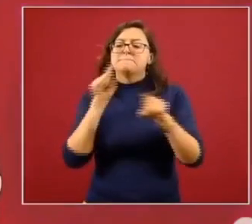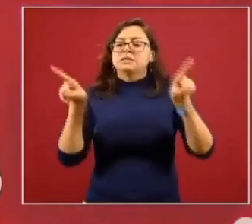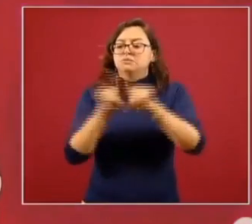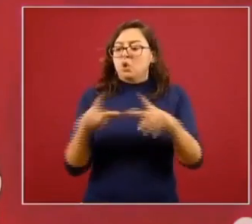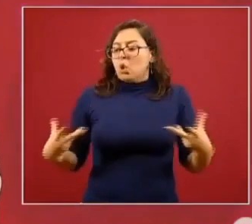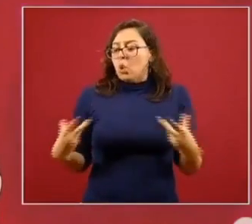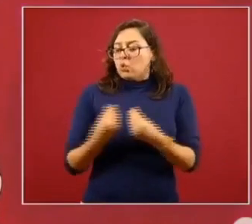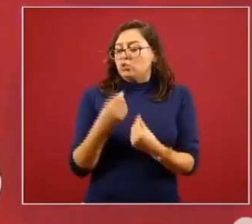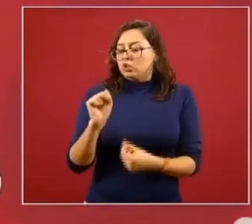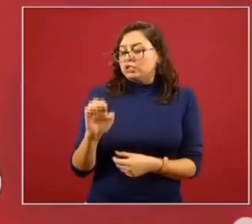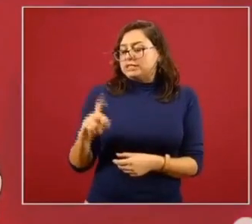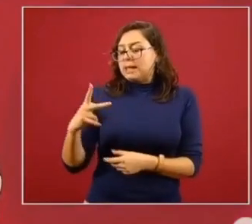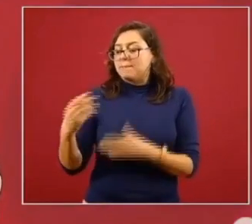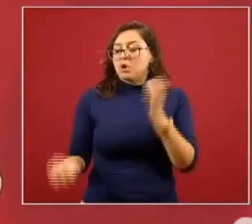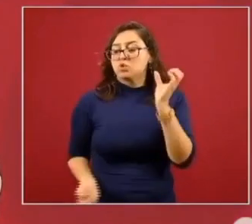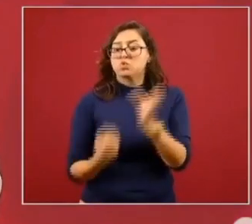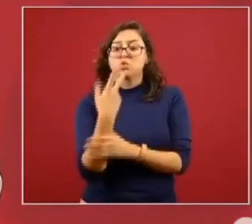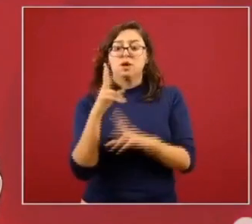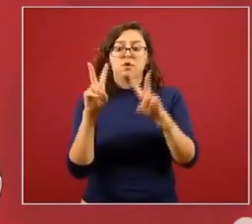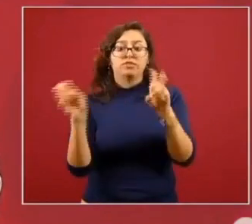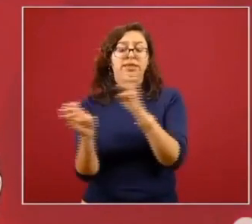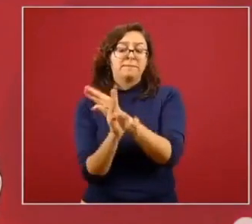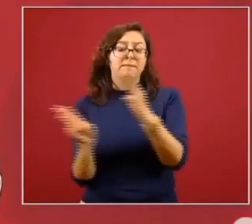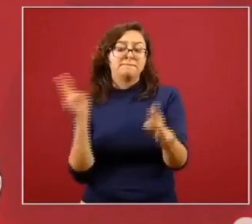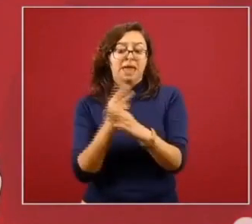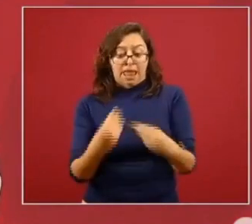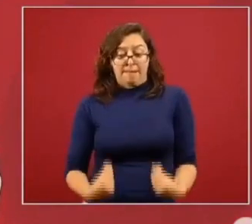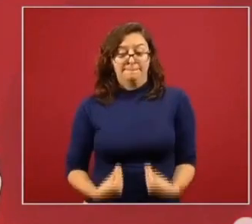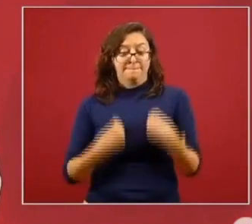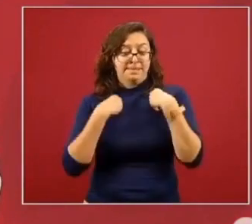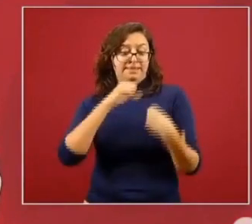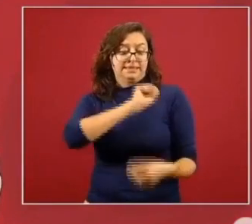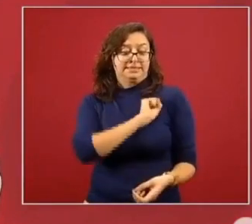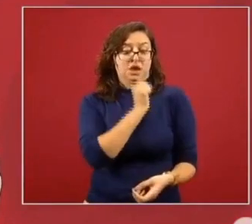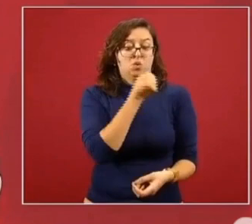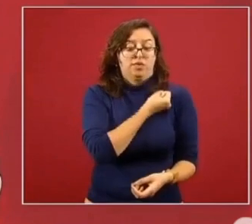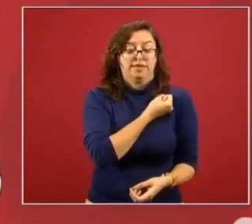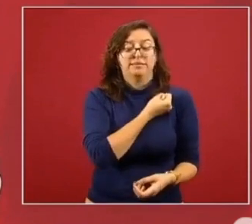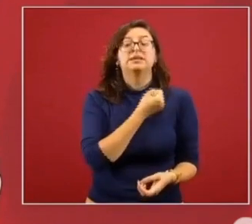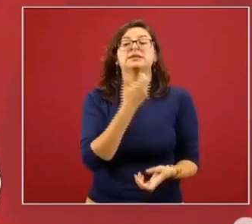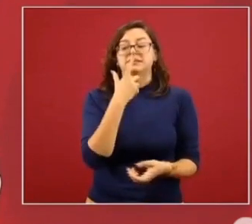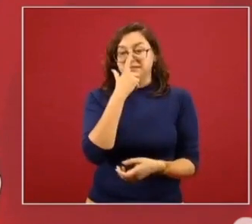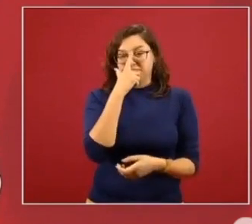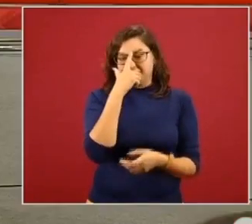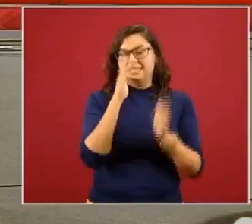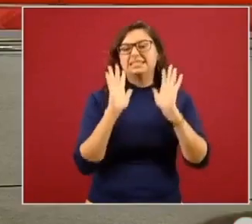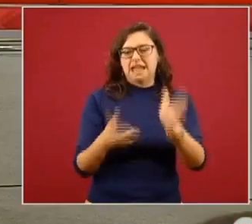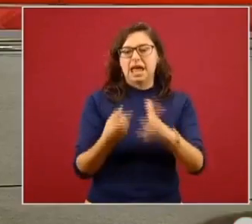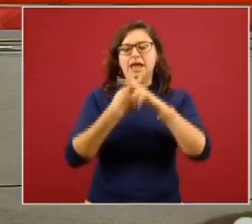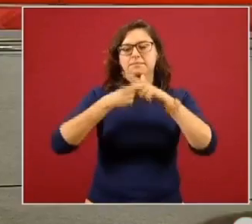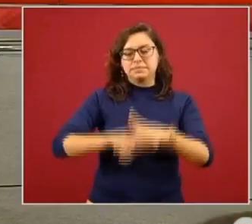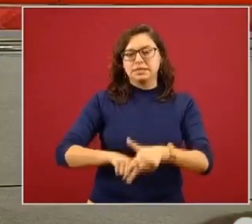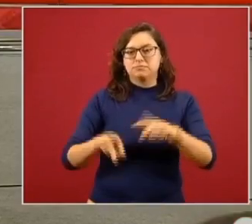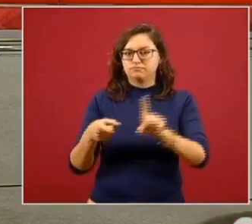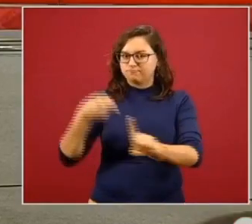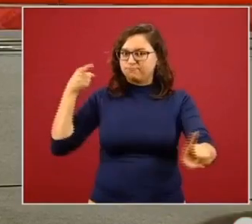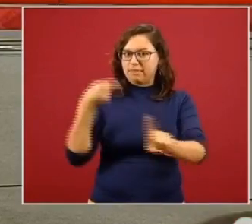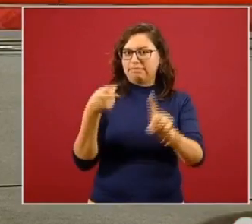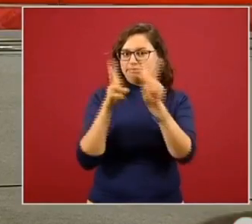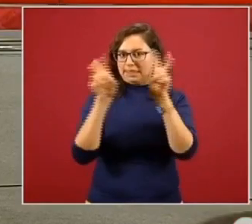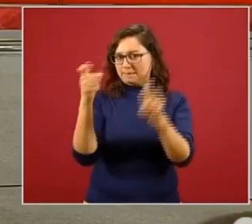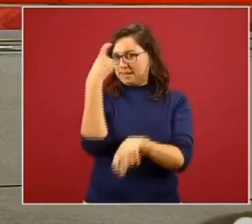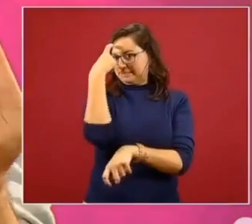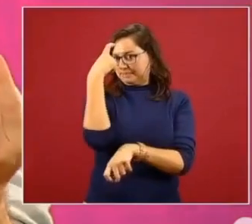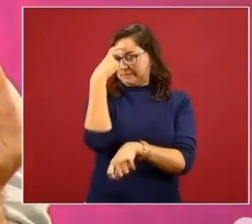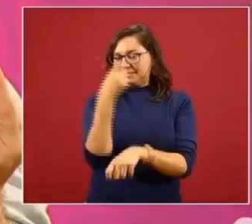materia de vida saludable en la que estamos haciendo énfasis en salud mental, está